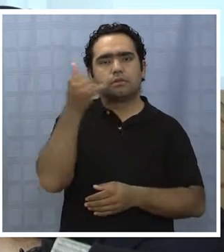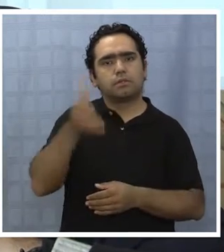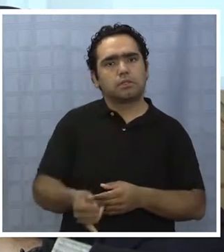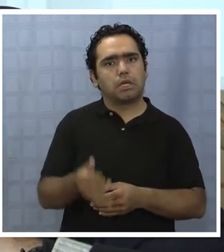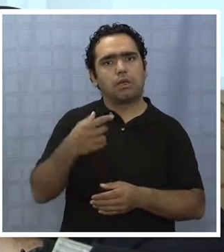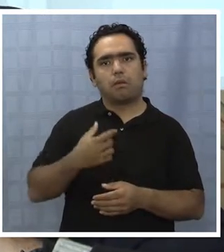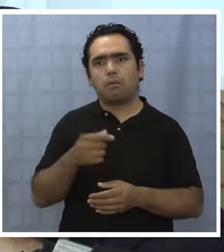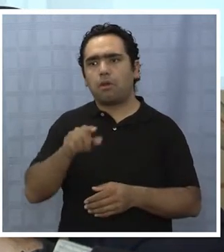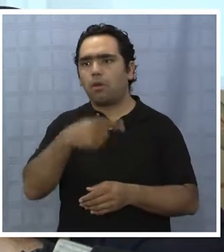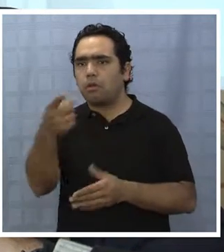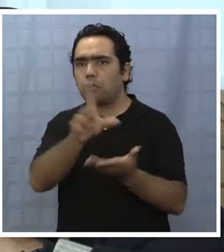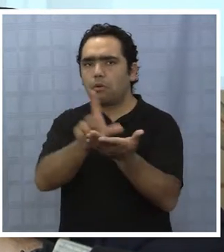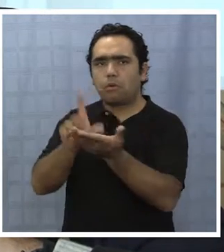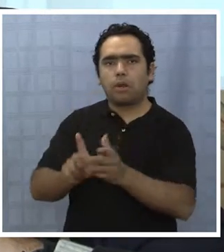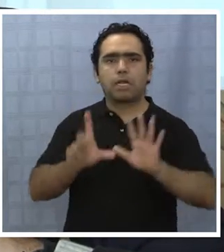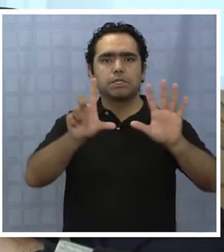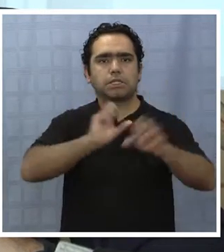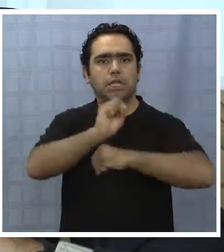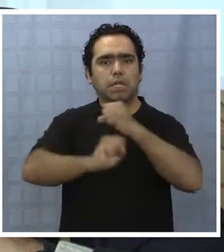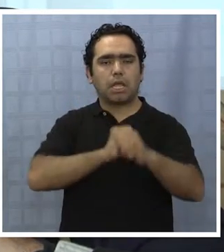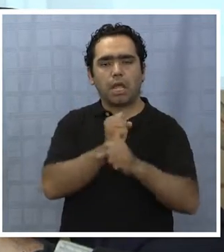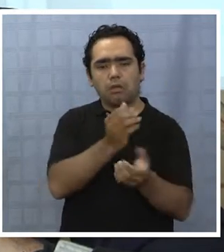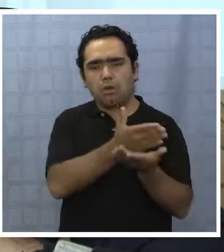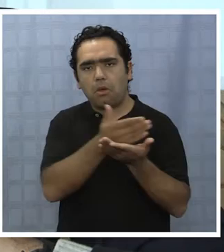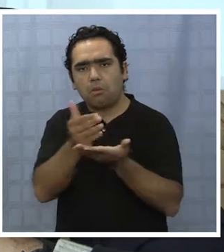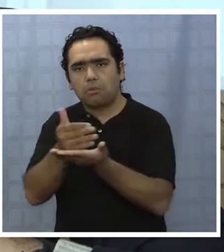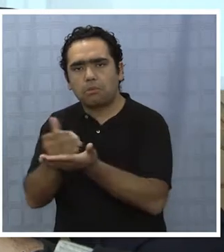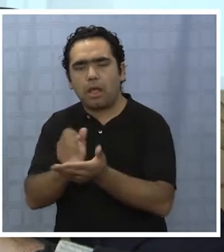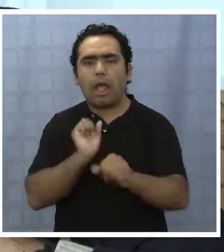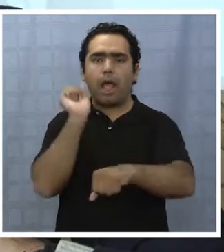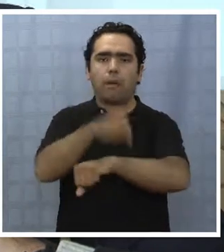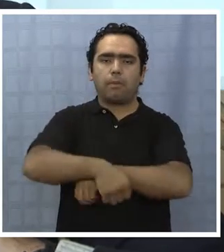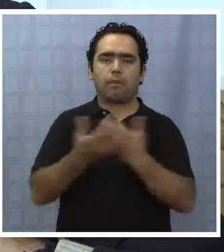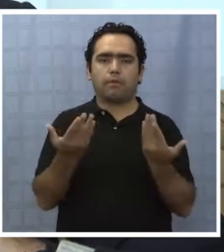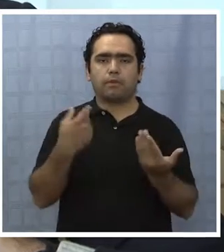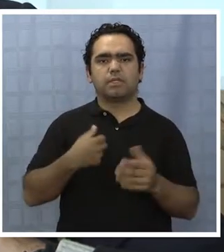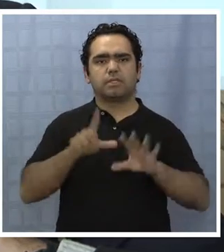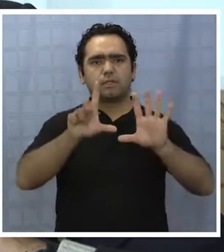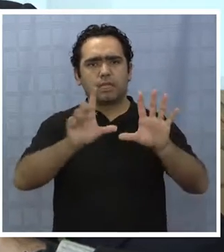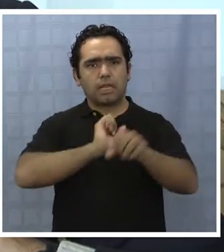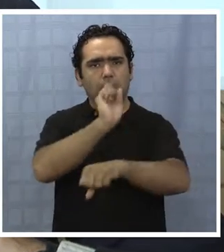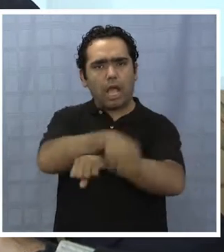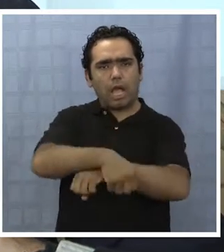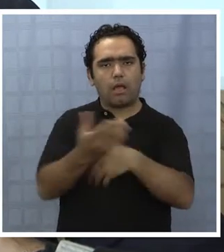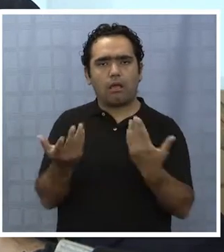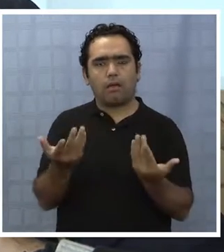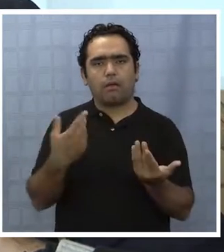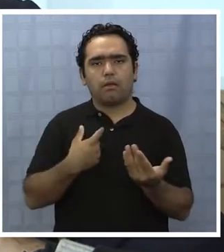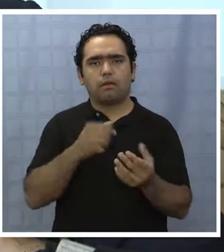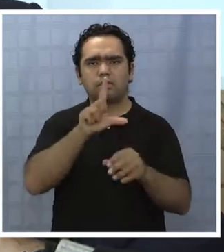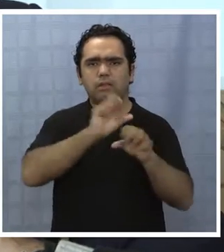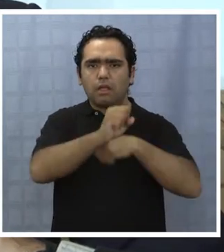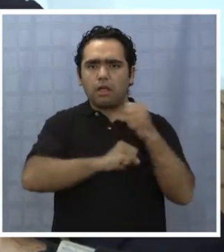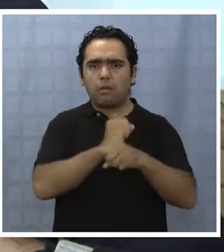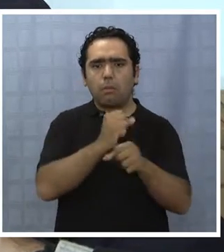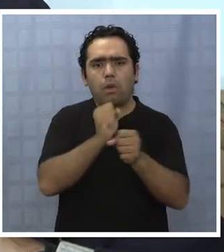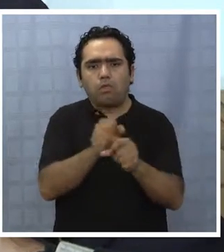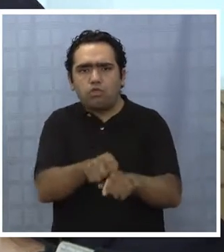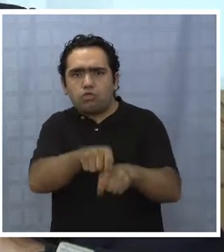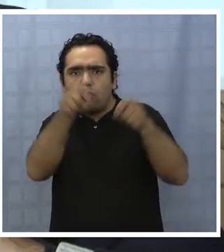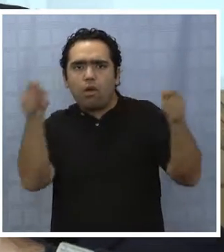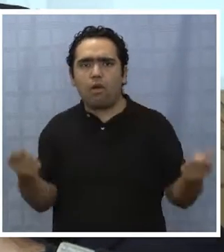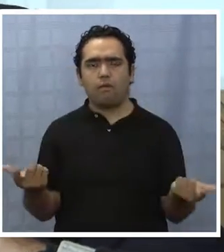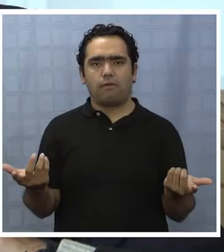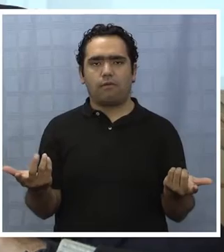toman 7 años aprobarlo. Imagínese usted Cristian lo que eso significa. En 7 años el parque automotriz de Iquique se puede duplicar. Entonces